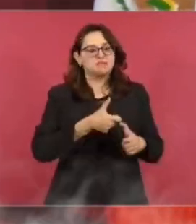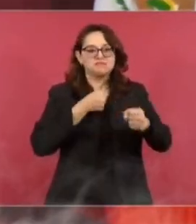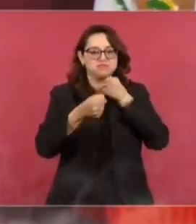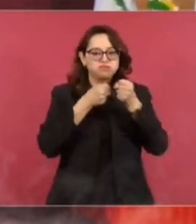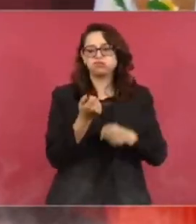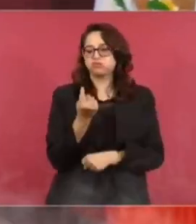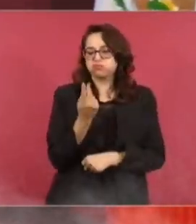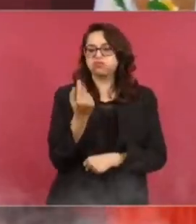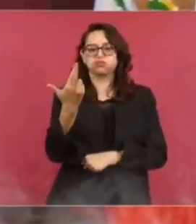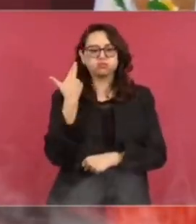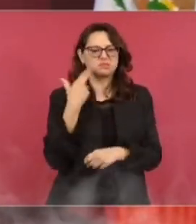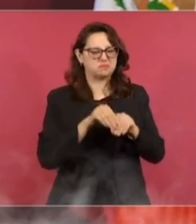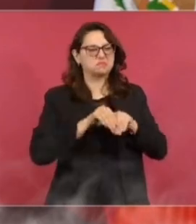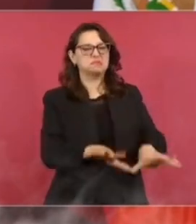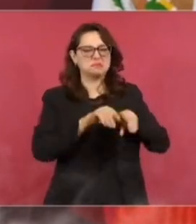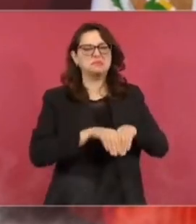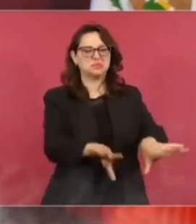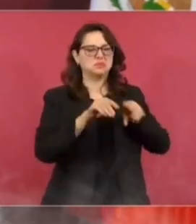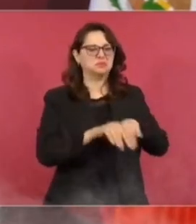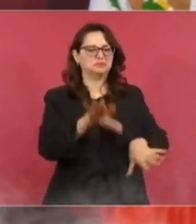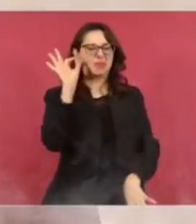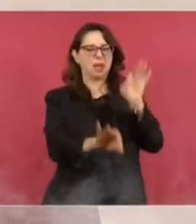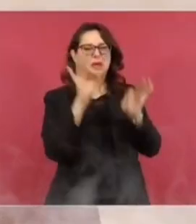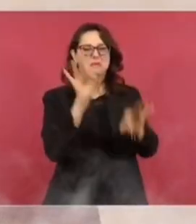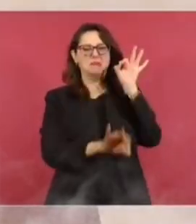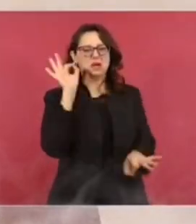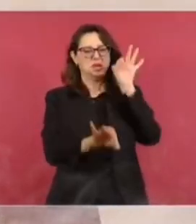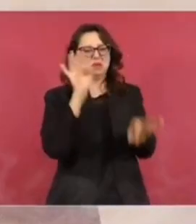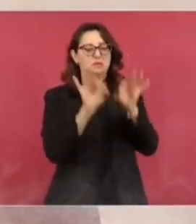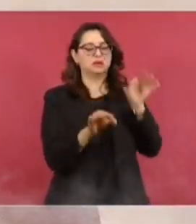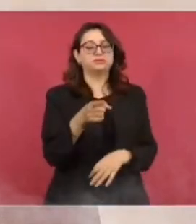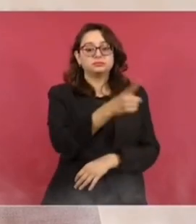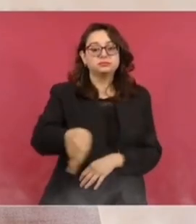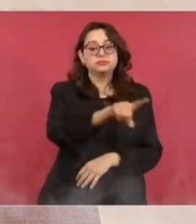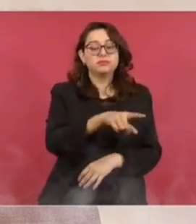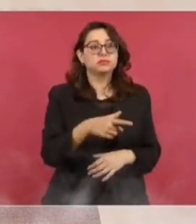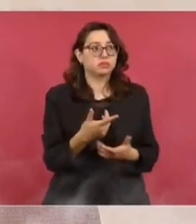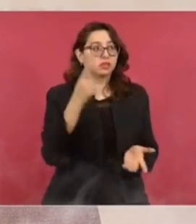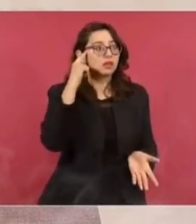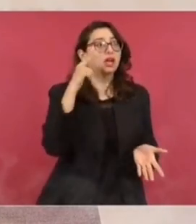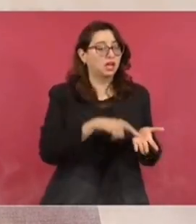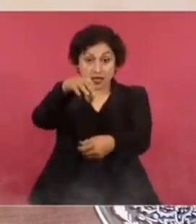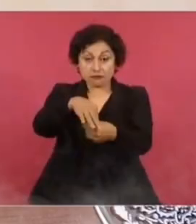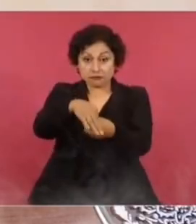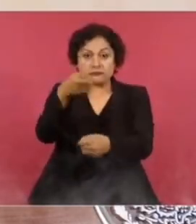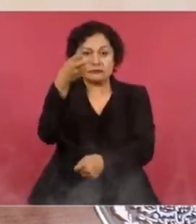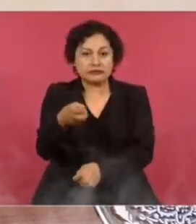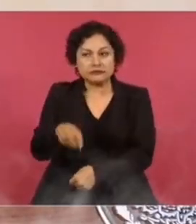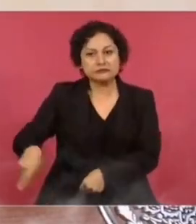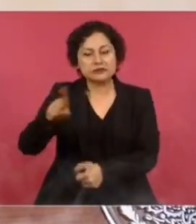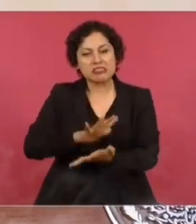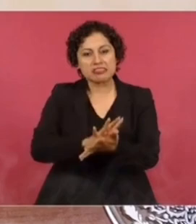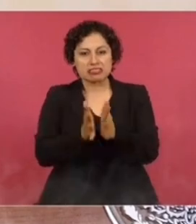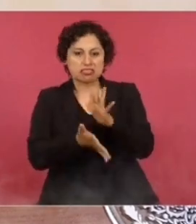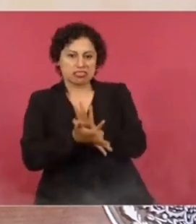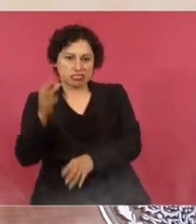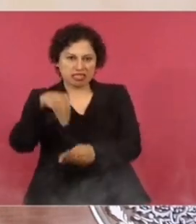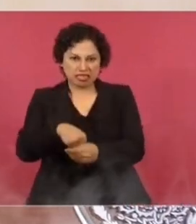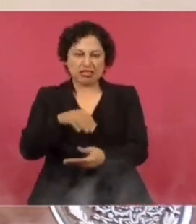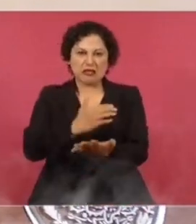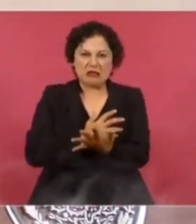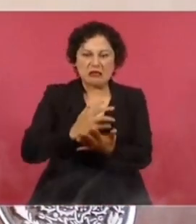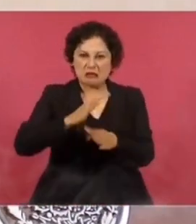de información o manipulación que están en contra de nosotros. Pero, ¿por qué